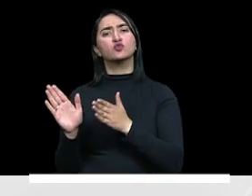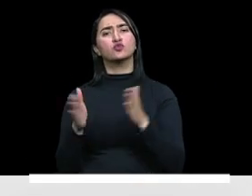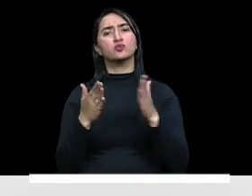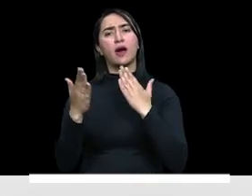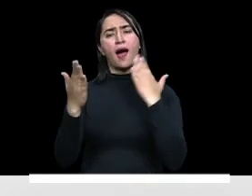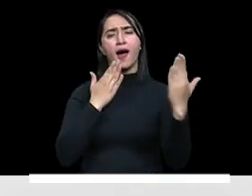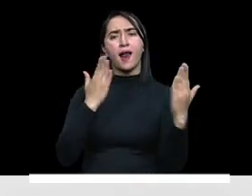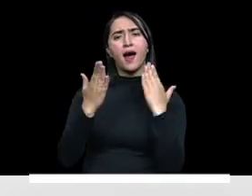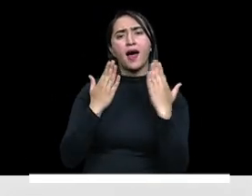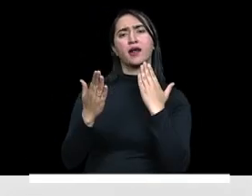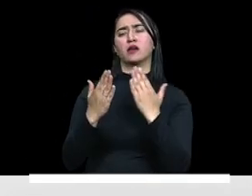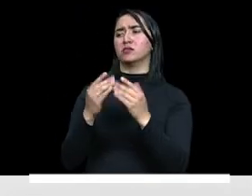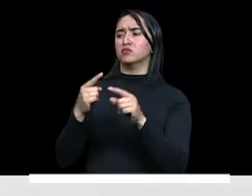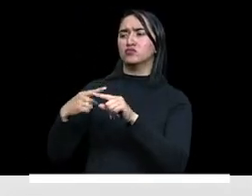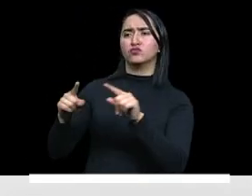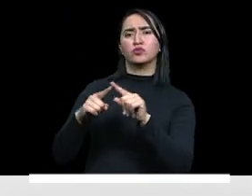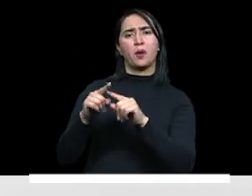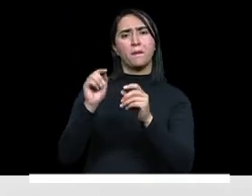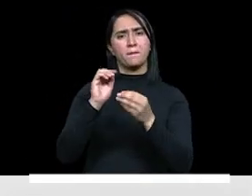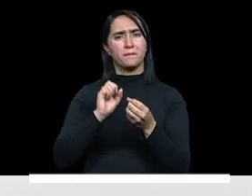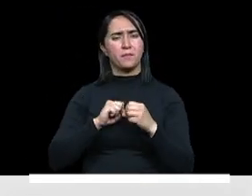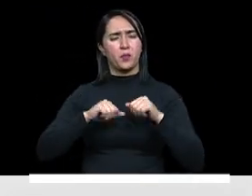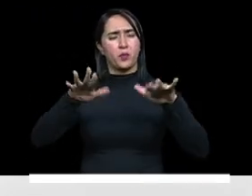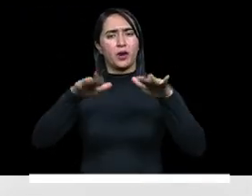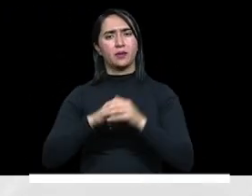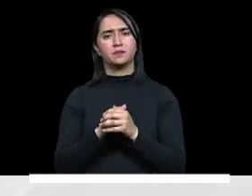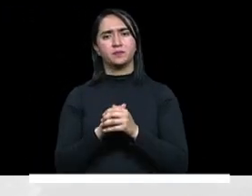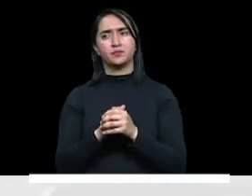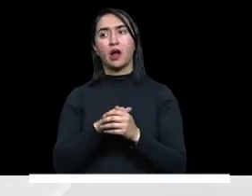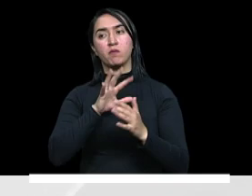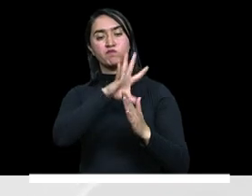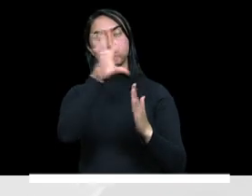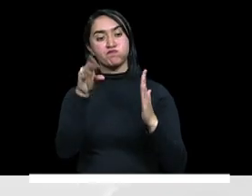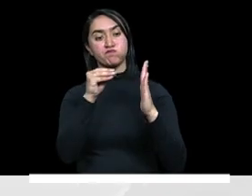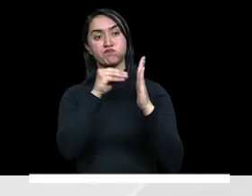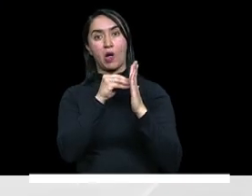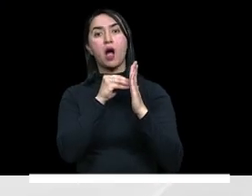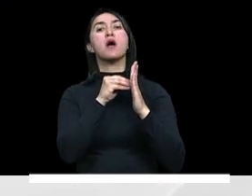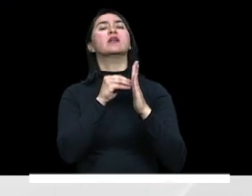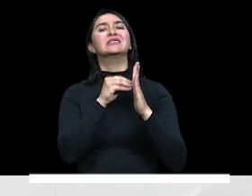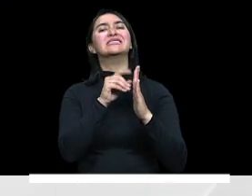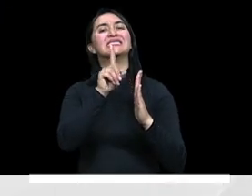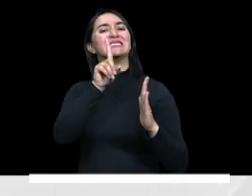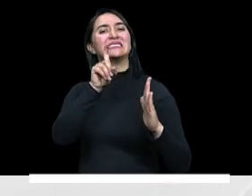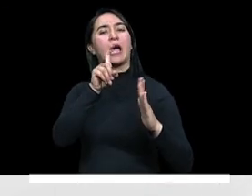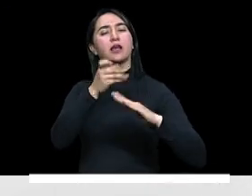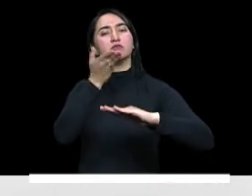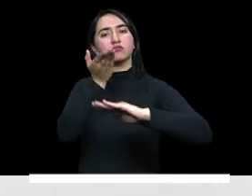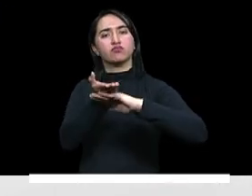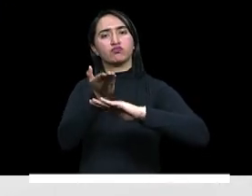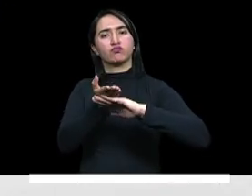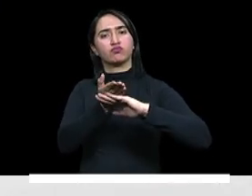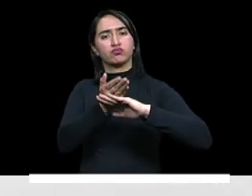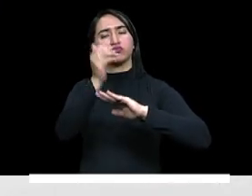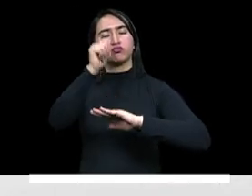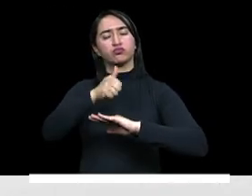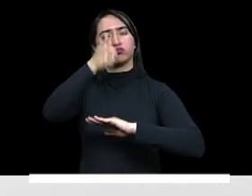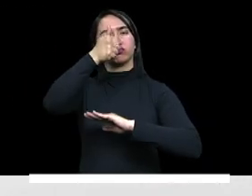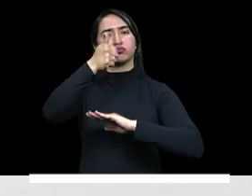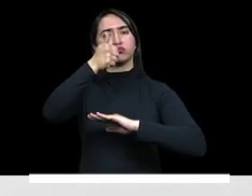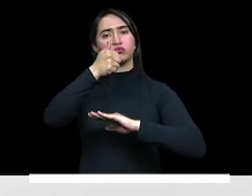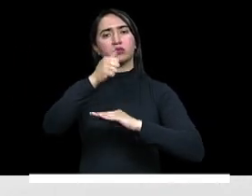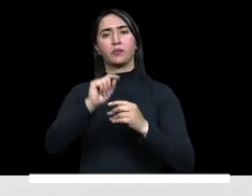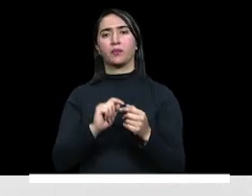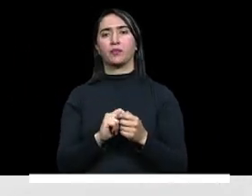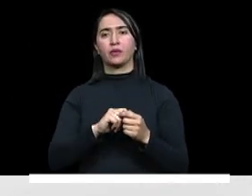campesina, étnica y popular. De esas iniciativas presentadas a la cumbre agraria, se priorizaron seis que fueron presentadas por la UNIC, la